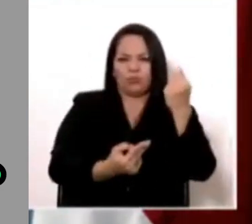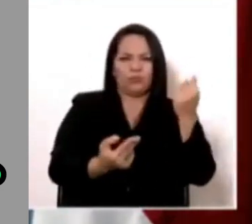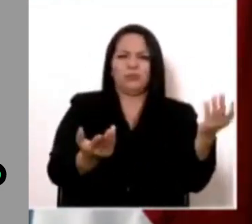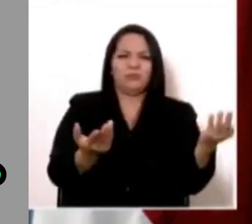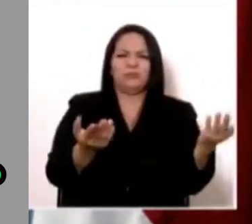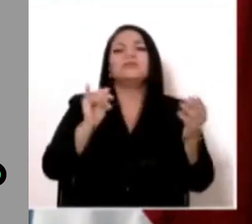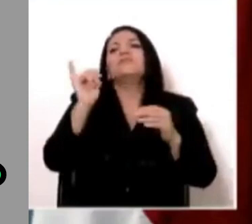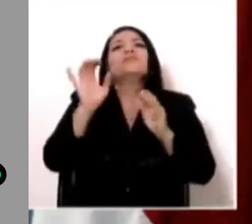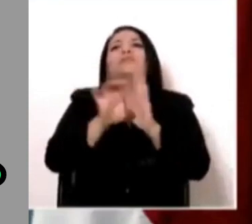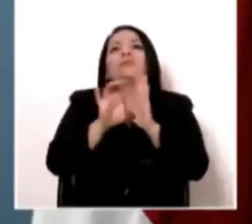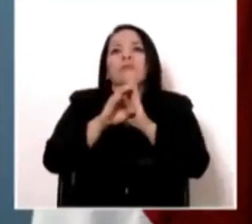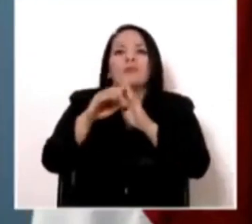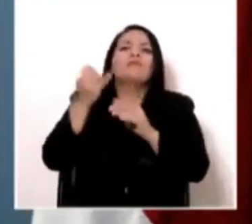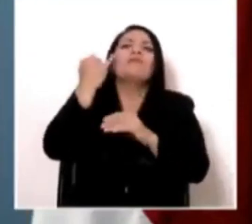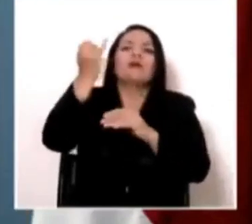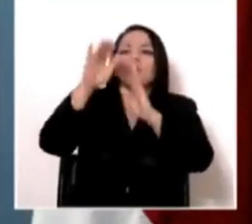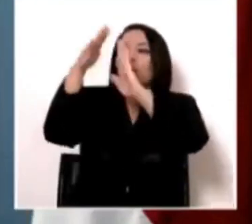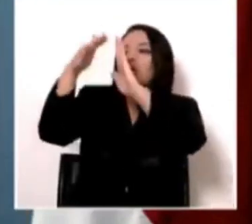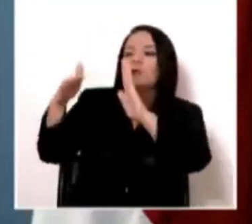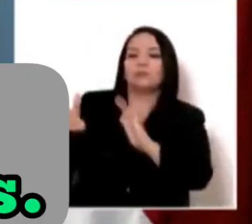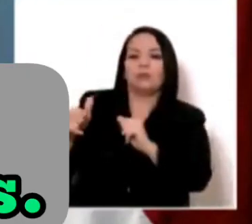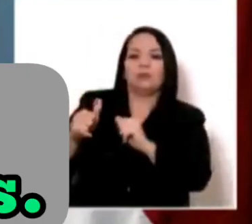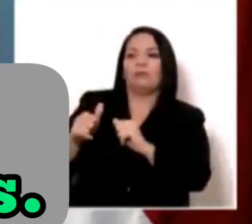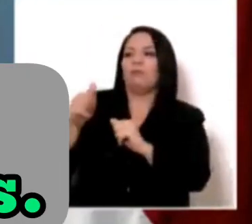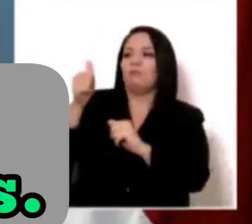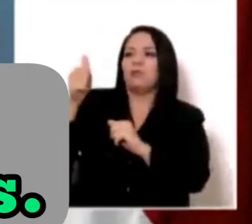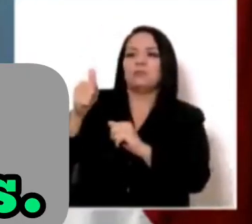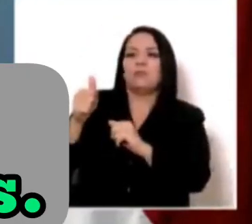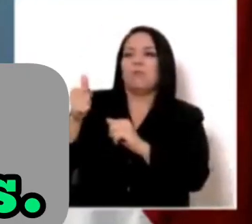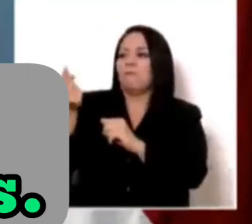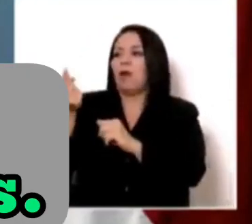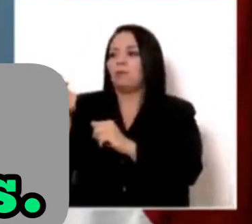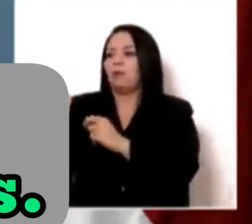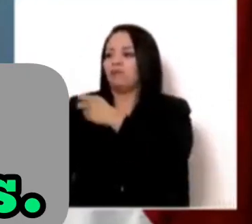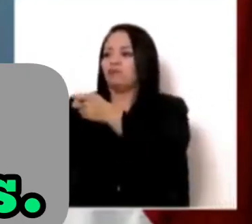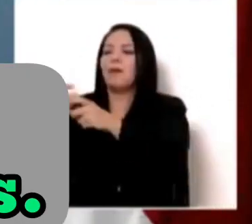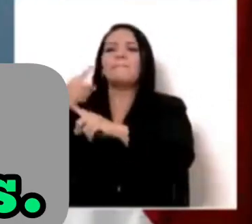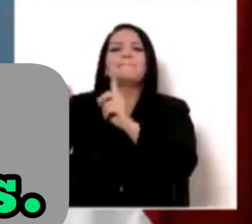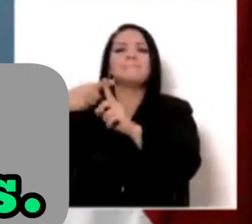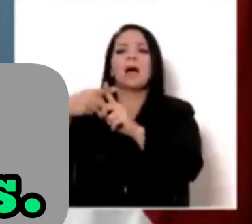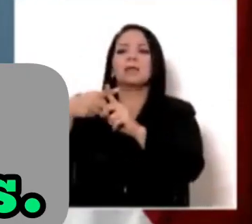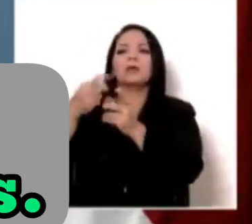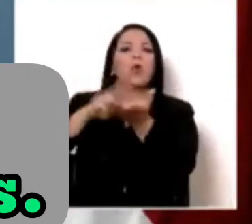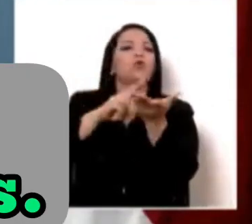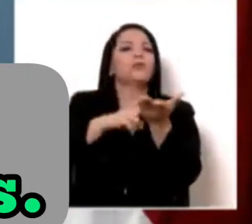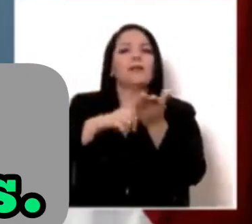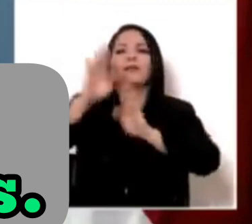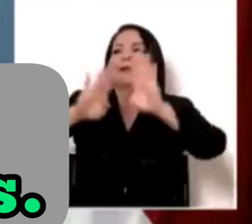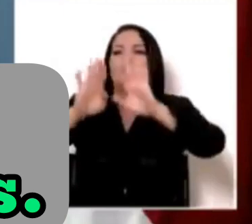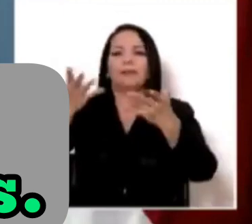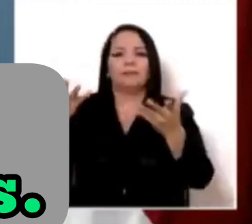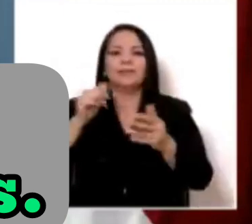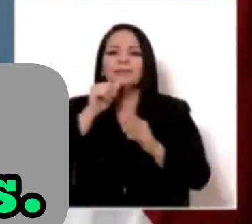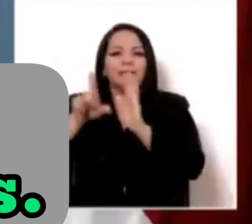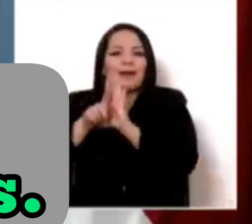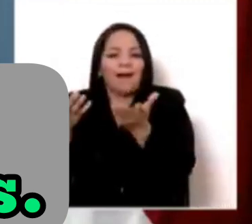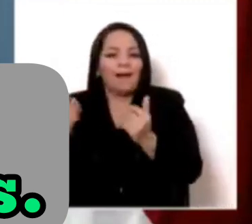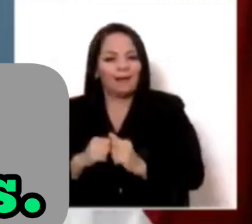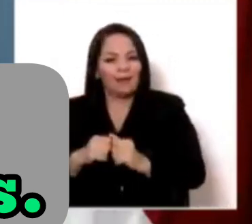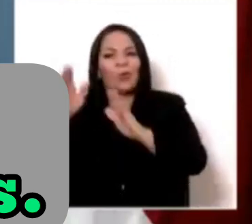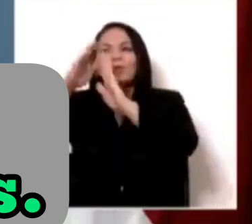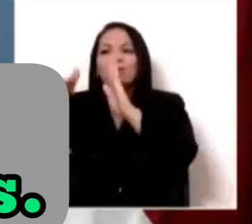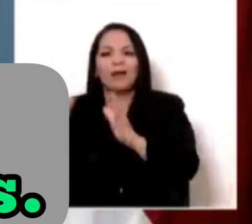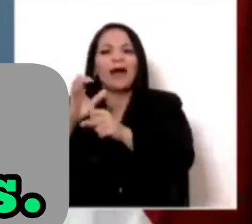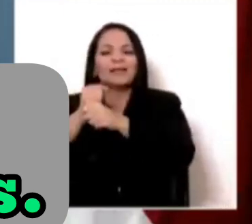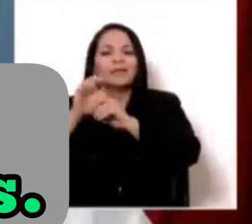Contraloría General de la República empezara a hacer las licitaciones? ¿No se vale? Imagínese eso. La Contraloría haciendo